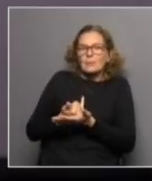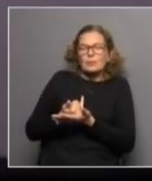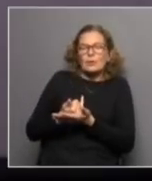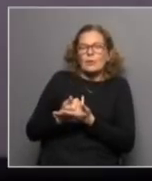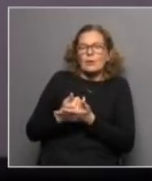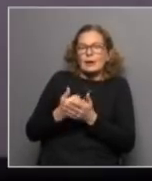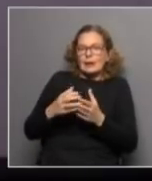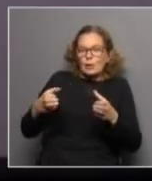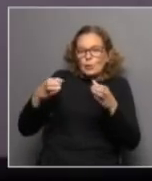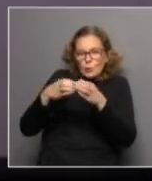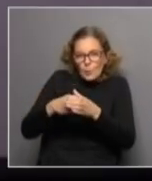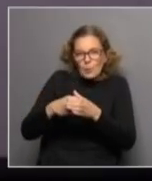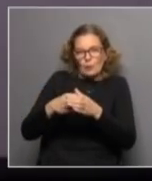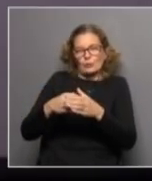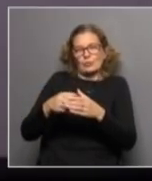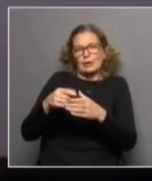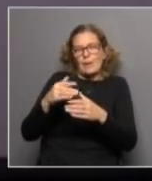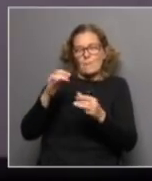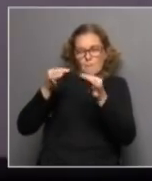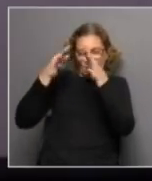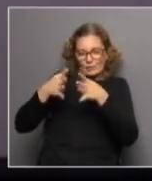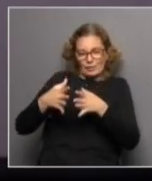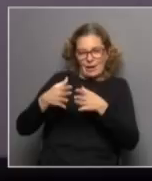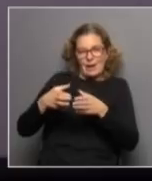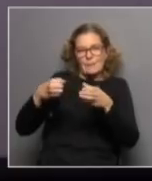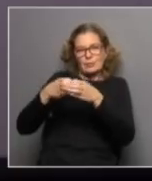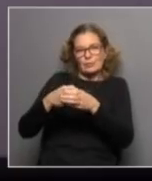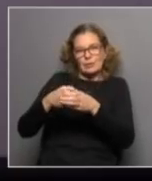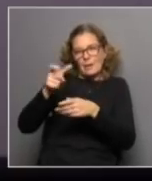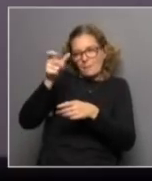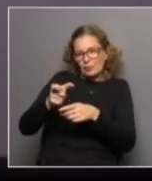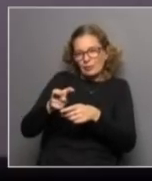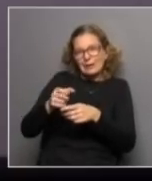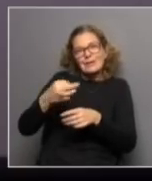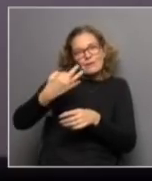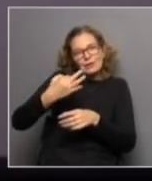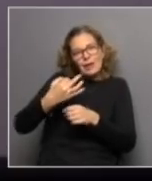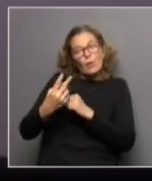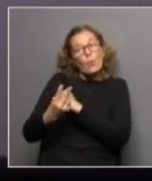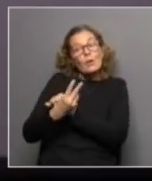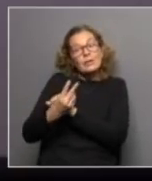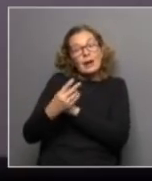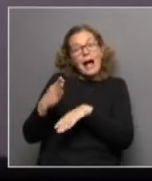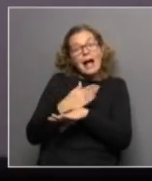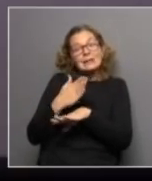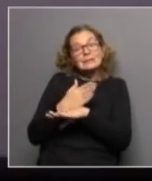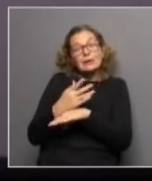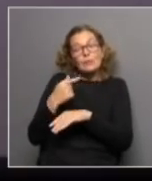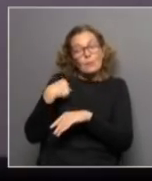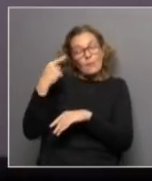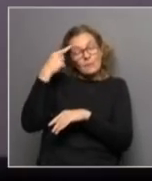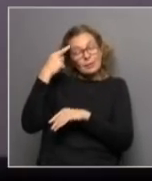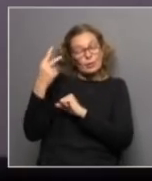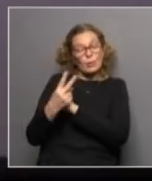en equipos hay que invertir en profesionales que realmente prevengan creo que la prevención